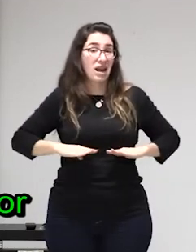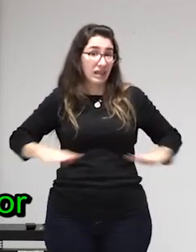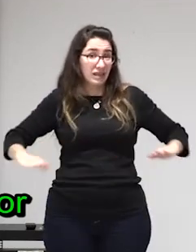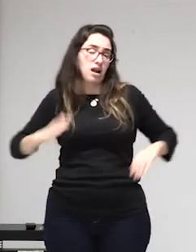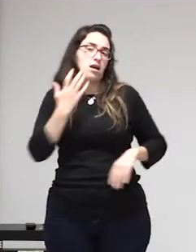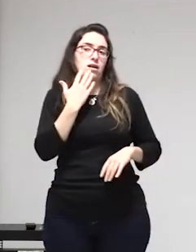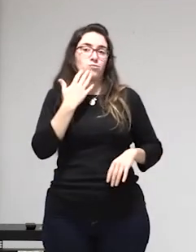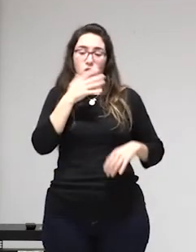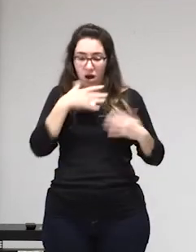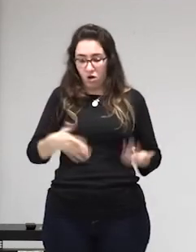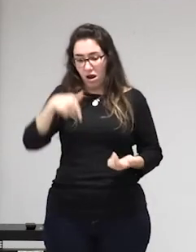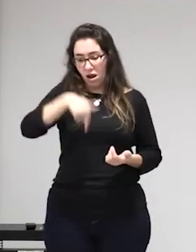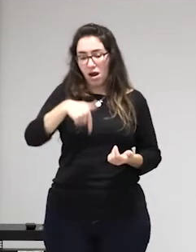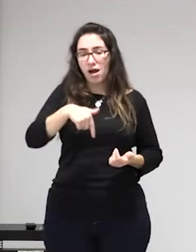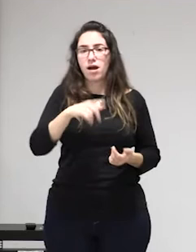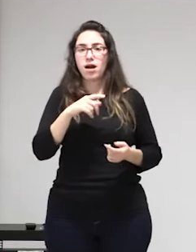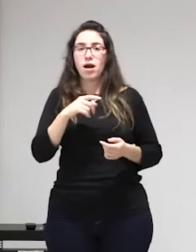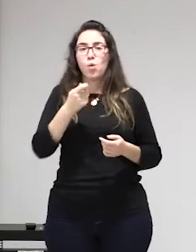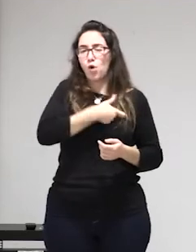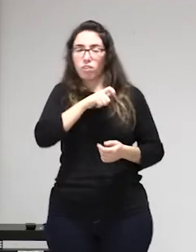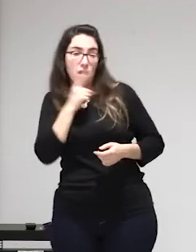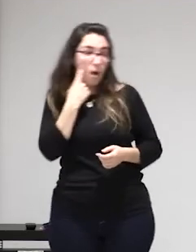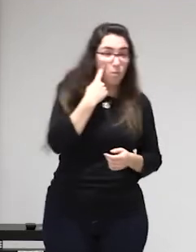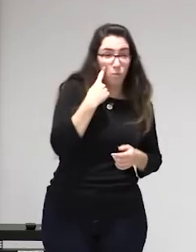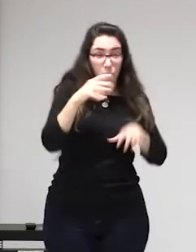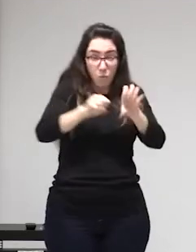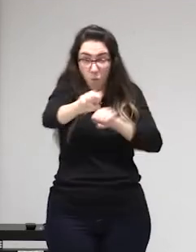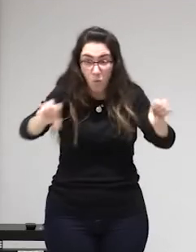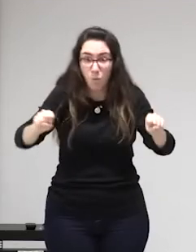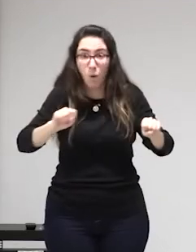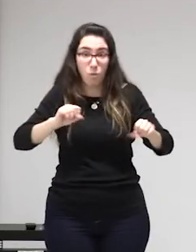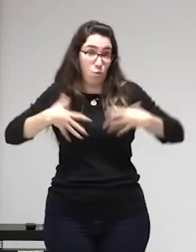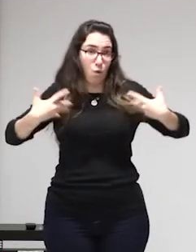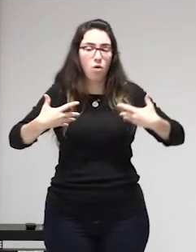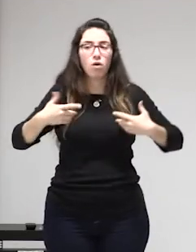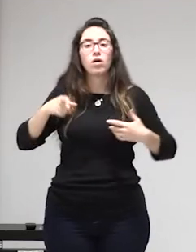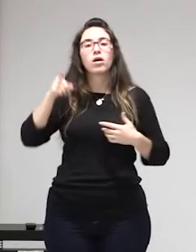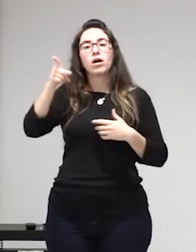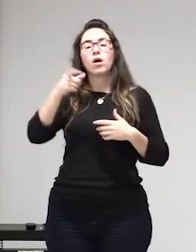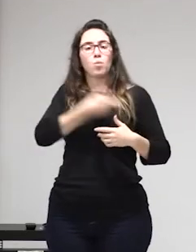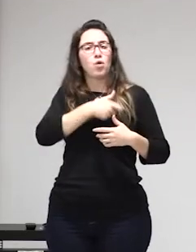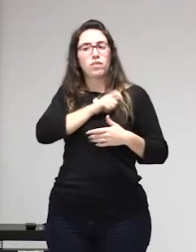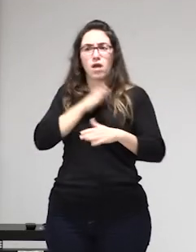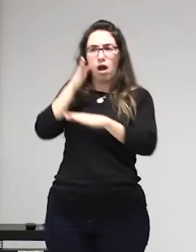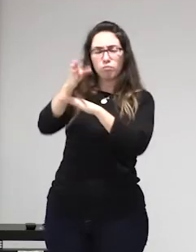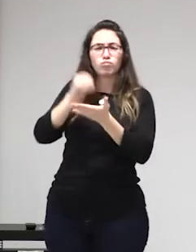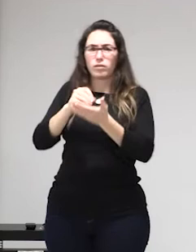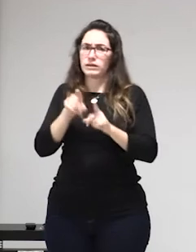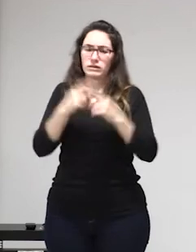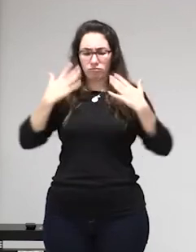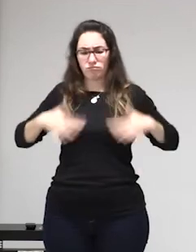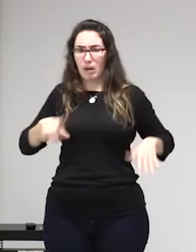policial además de esto mucha gente que antes era trabajadora sexual hoy en día sobrevive arrendando